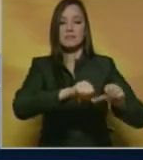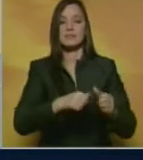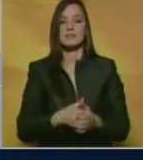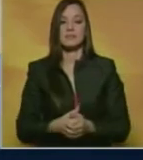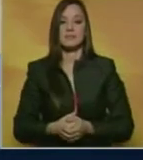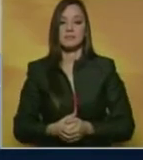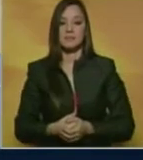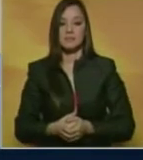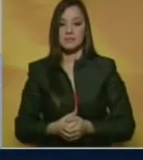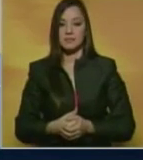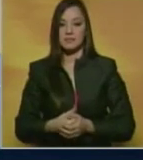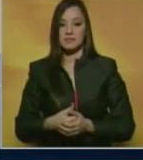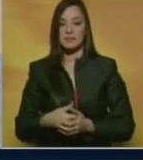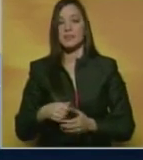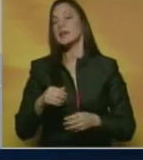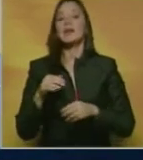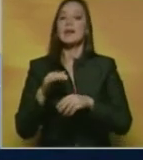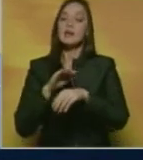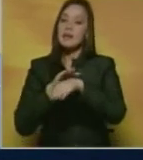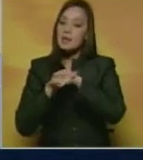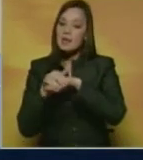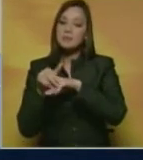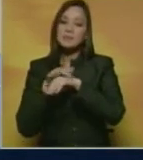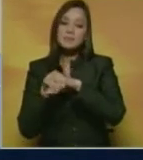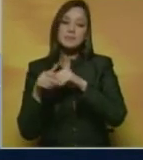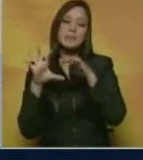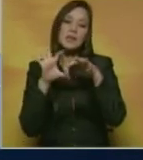que la reconciliación y la unidad